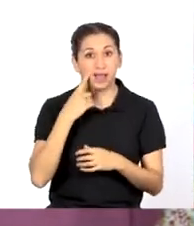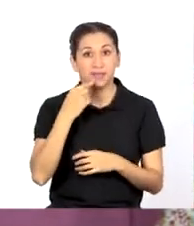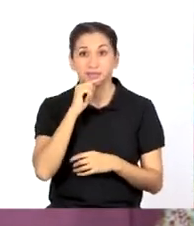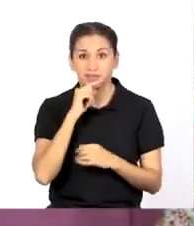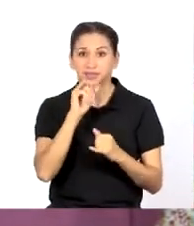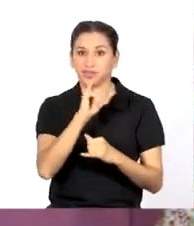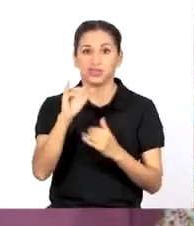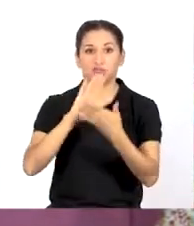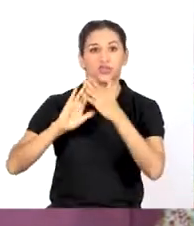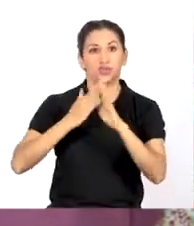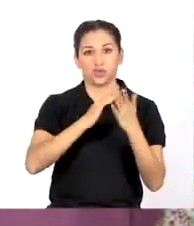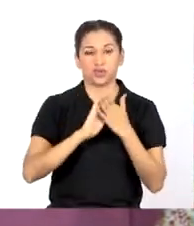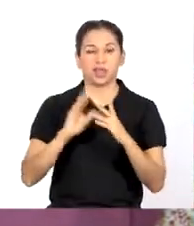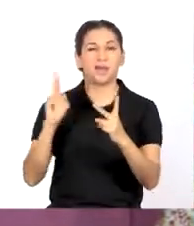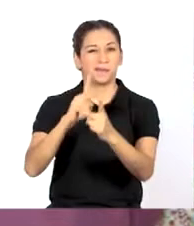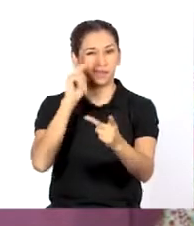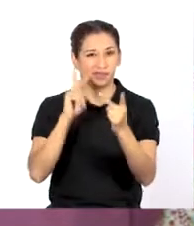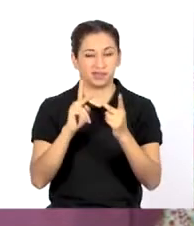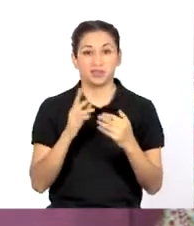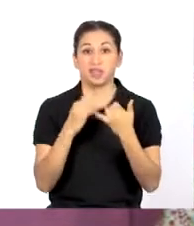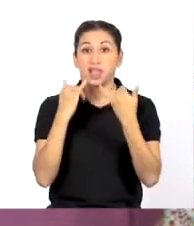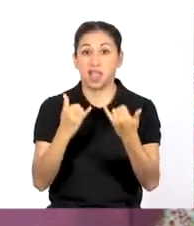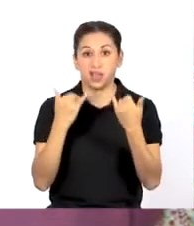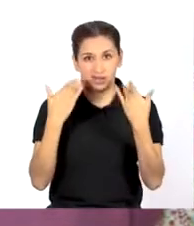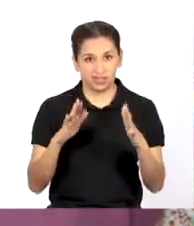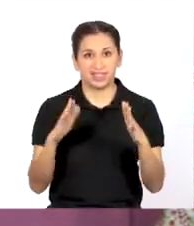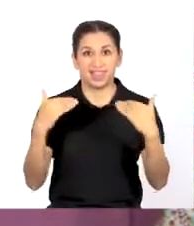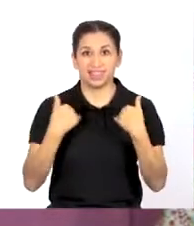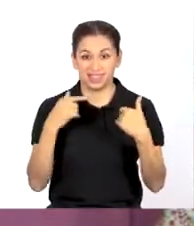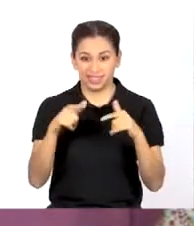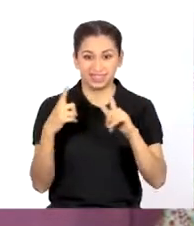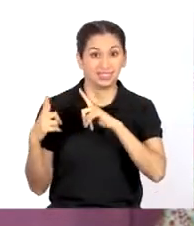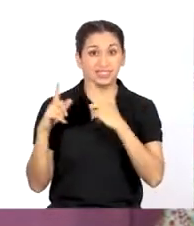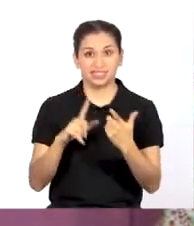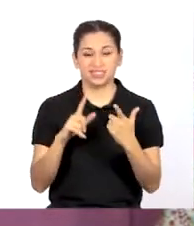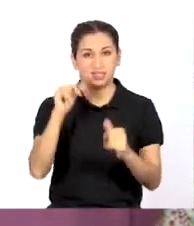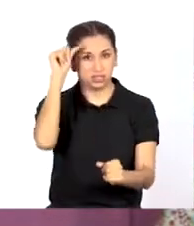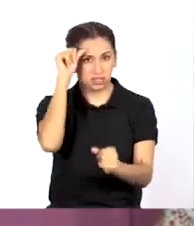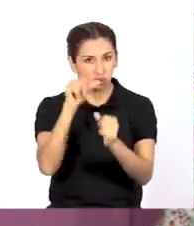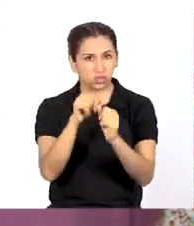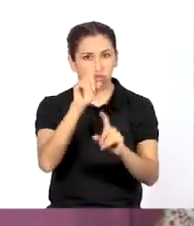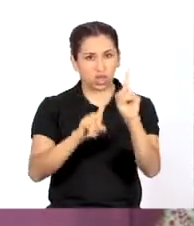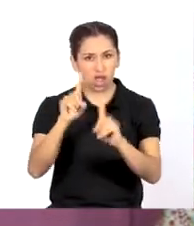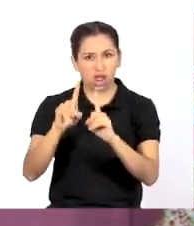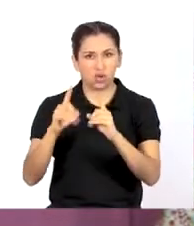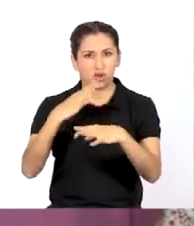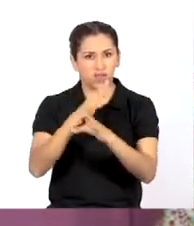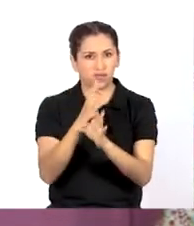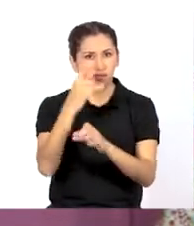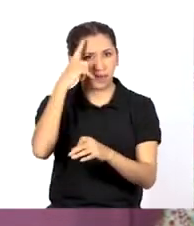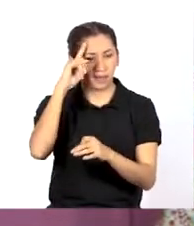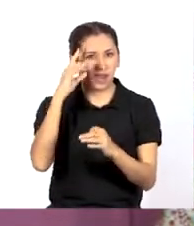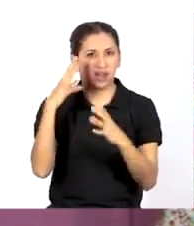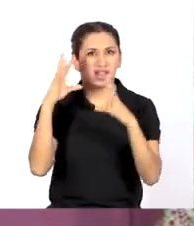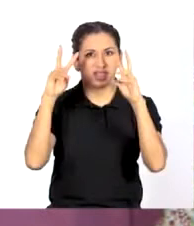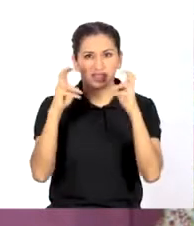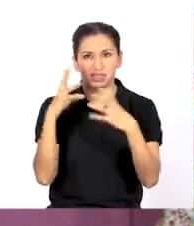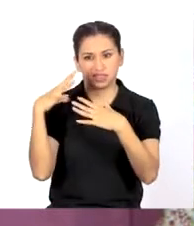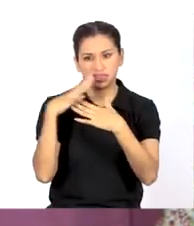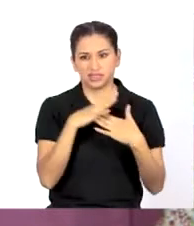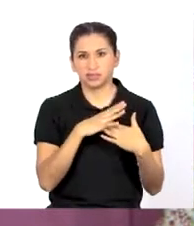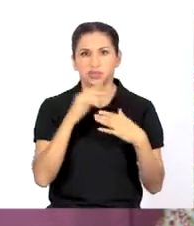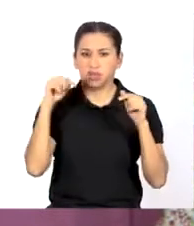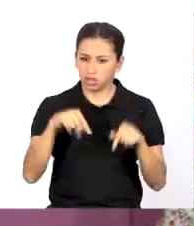amigos y comunidad. ¡Perfecto! Ahora que tenemos eso definido, recordemos algunos aspectos acerca de la